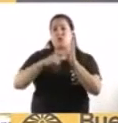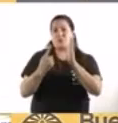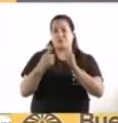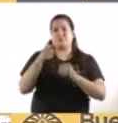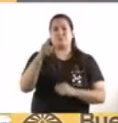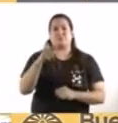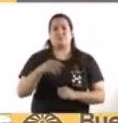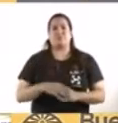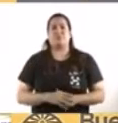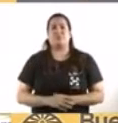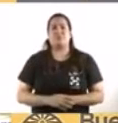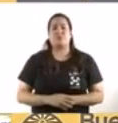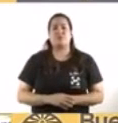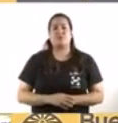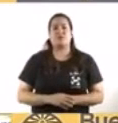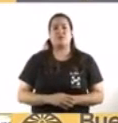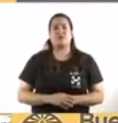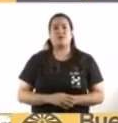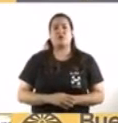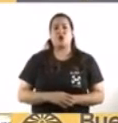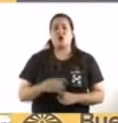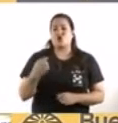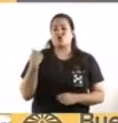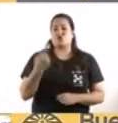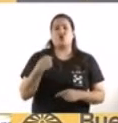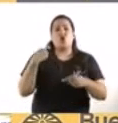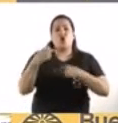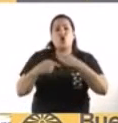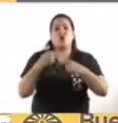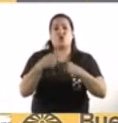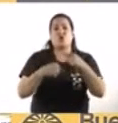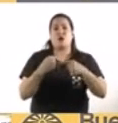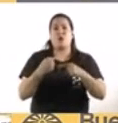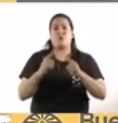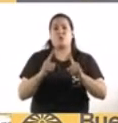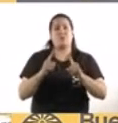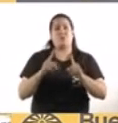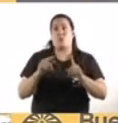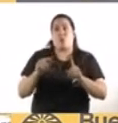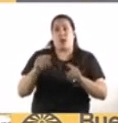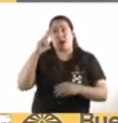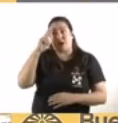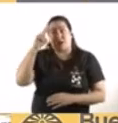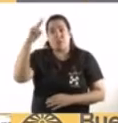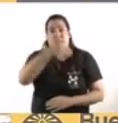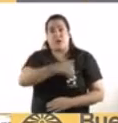Nosotros seguimos estrictamente el orden que fijó el gobierno nacional.